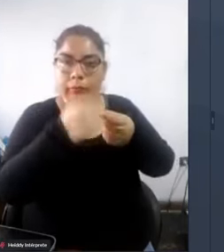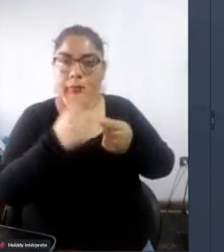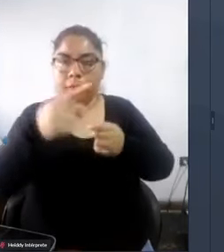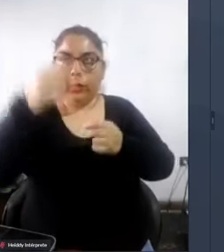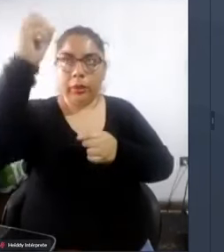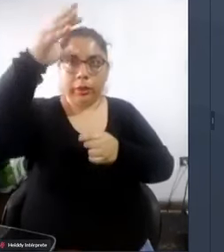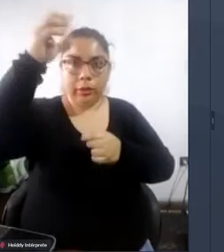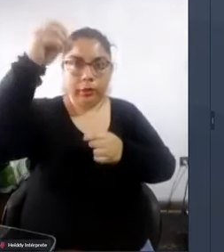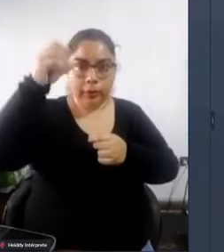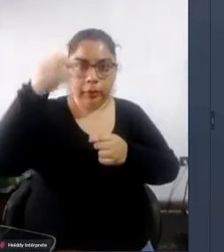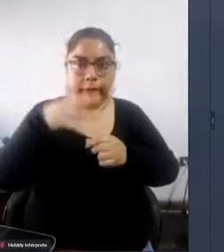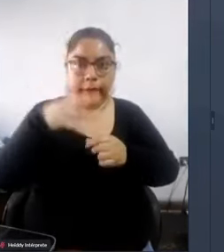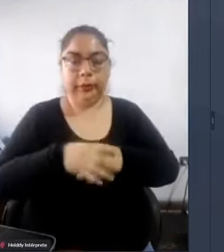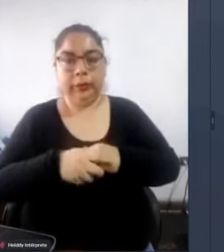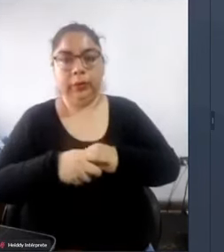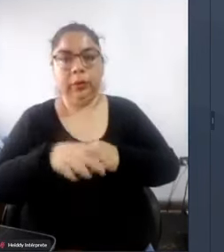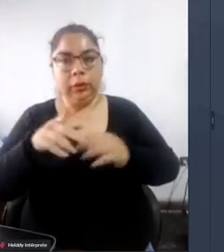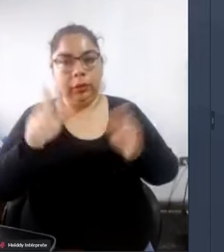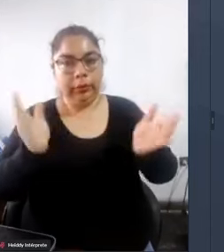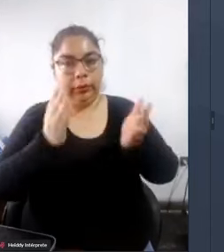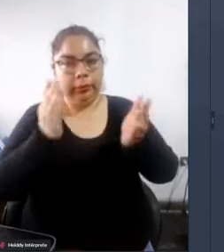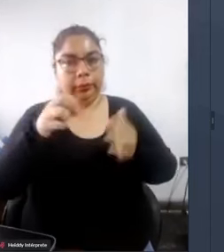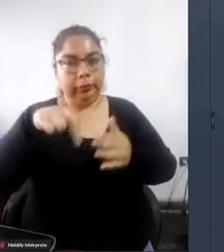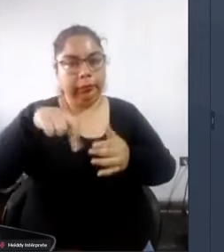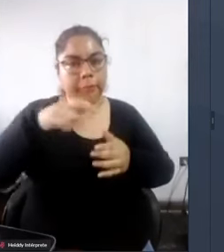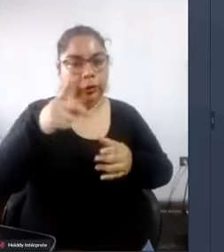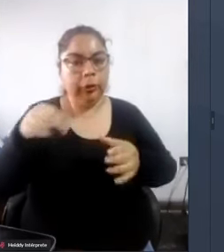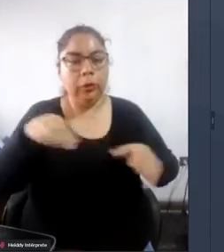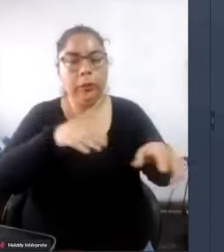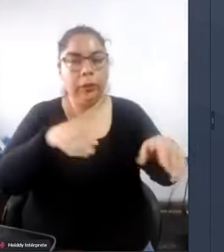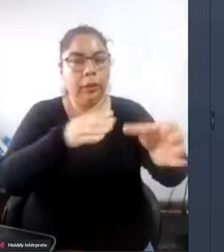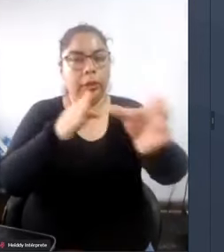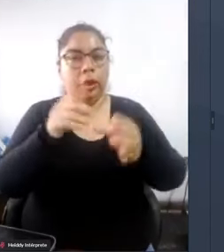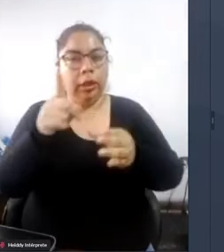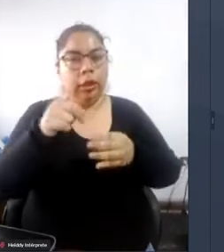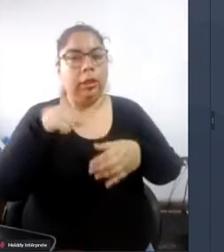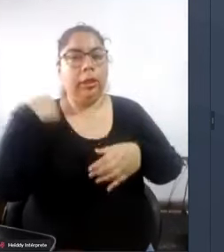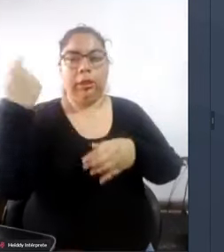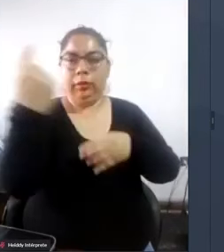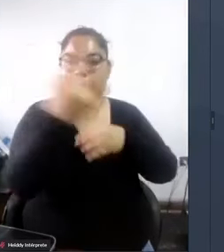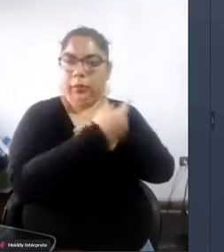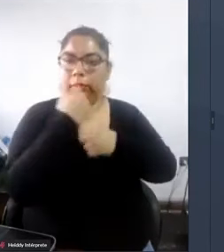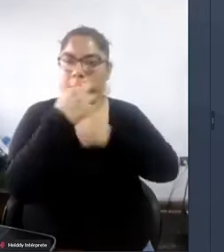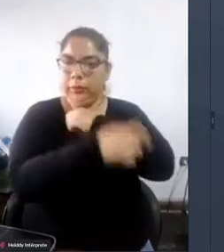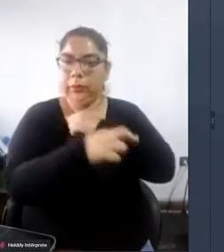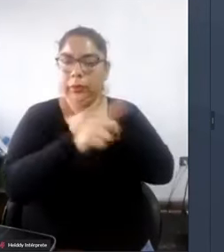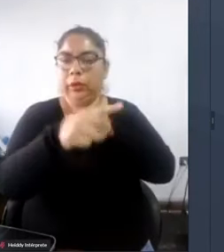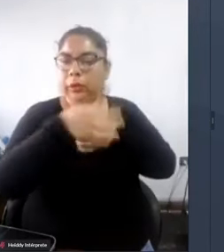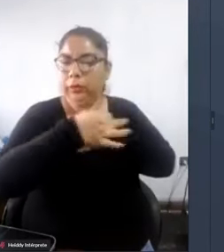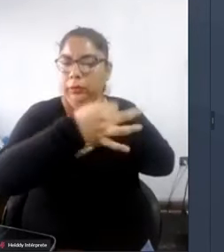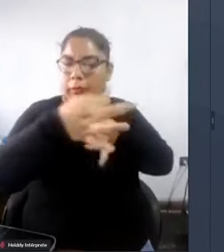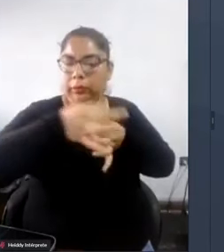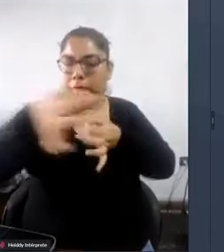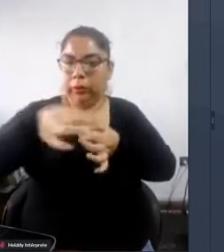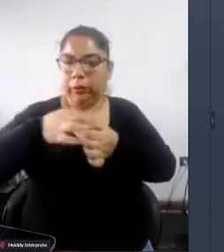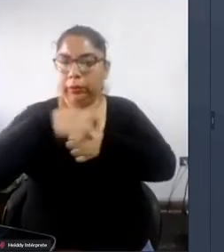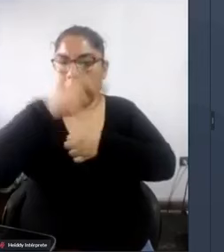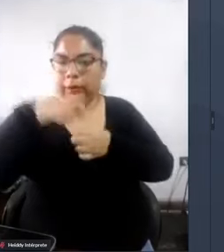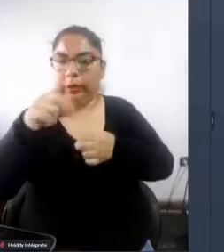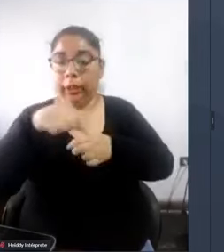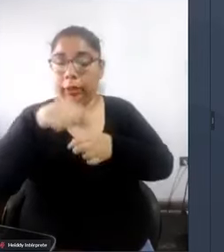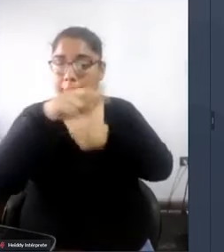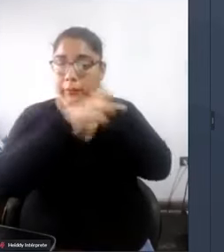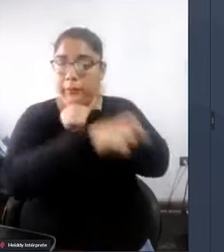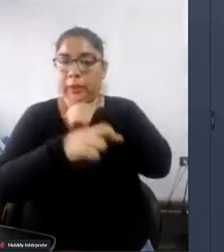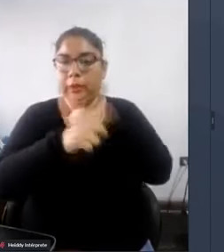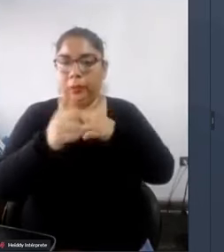Pro Movilidad que debe realizar la tarea a nivel nacional con las principales provincias del país para